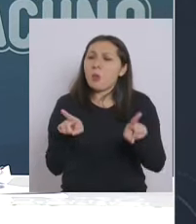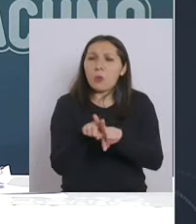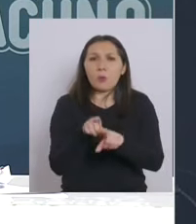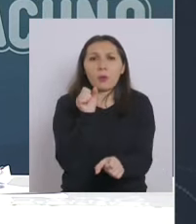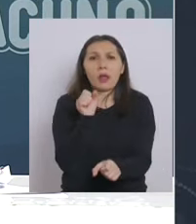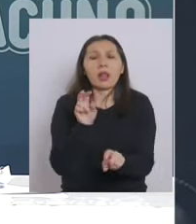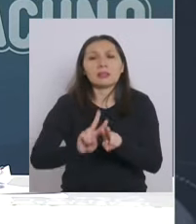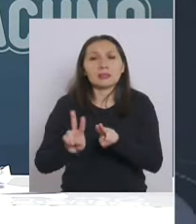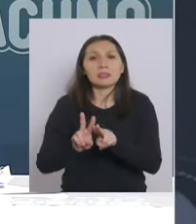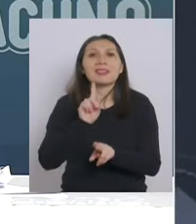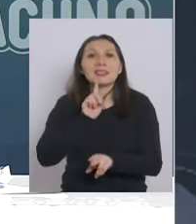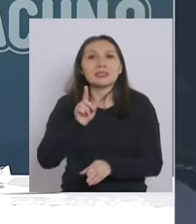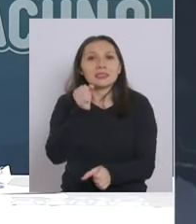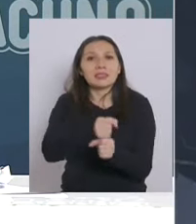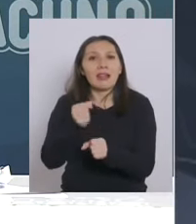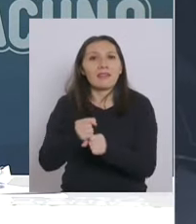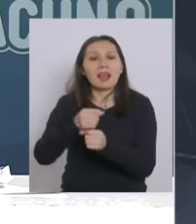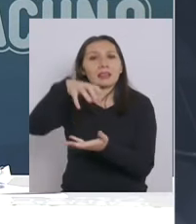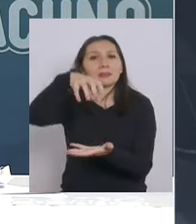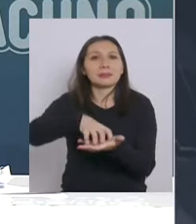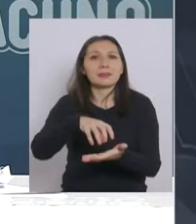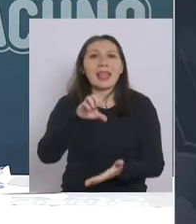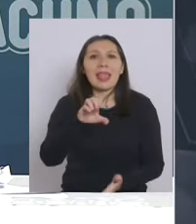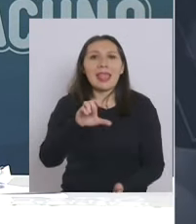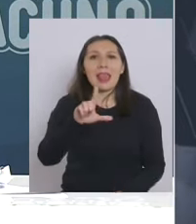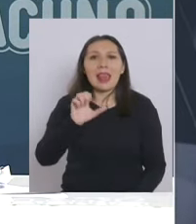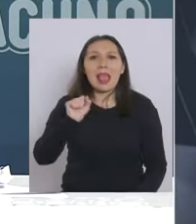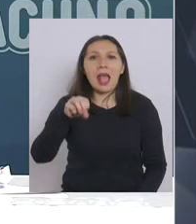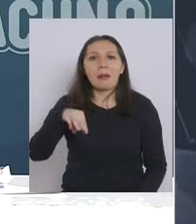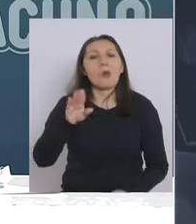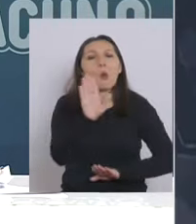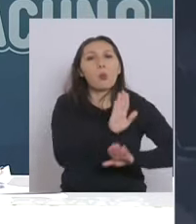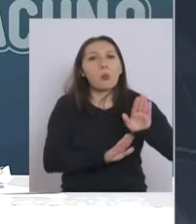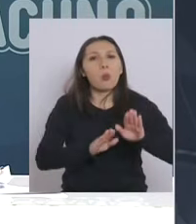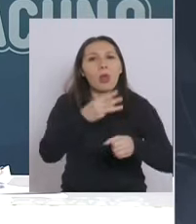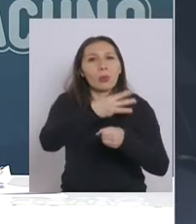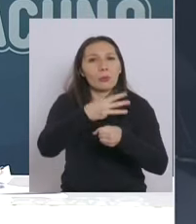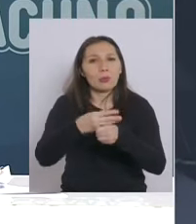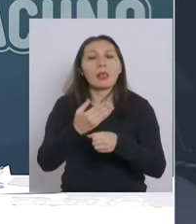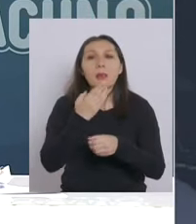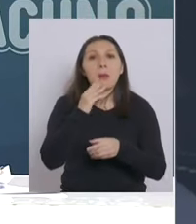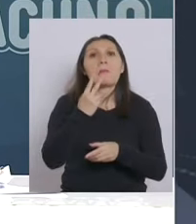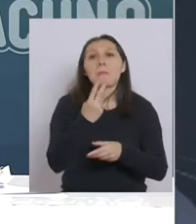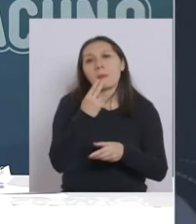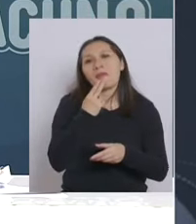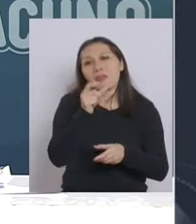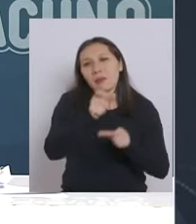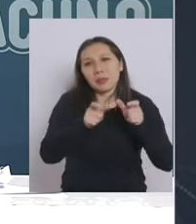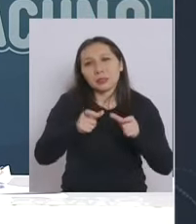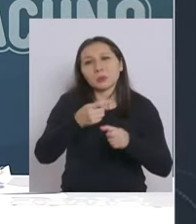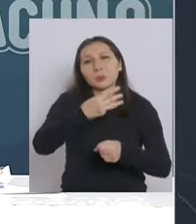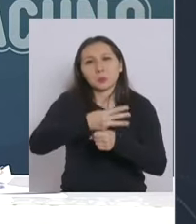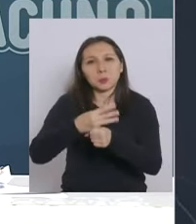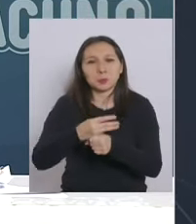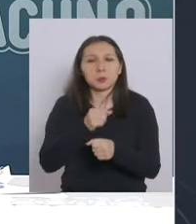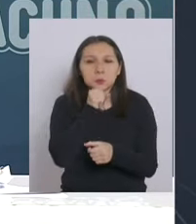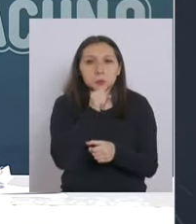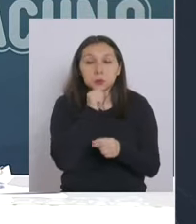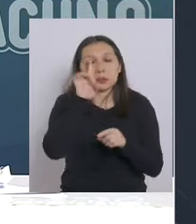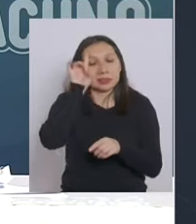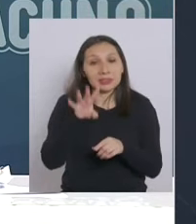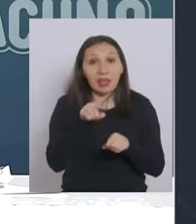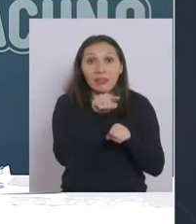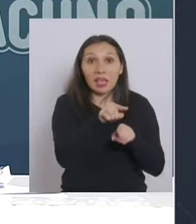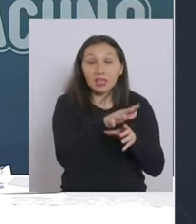los trabajadores de los centros ELEAM de larga estadía y a los adultos mayores ¿por qué? porque se sabe que en esas